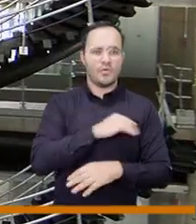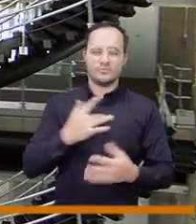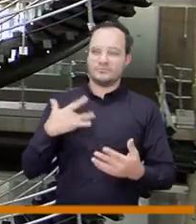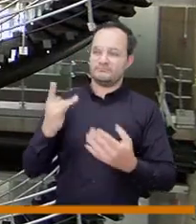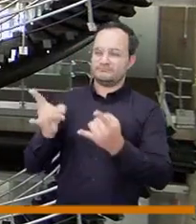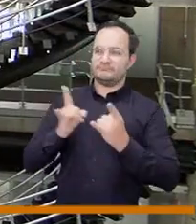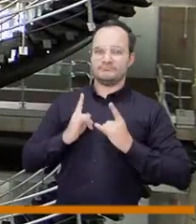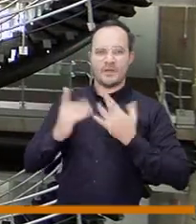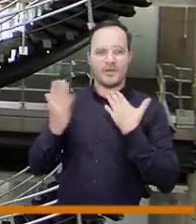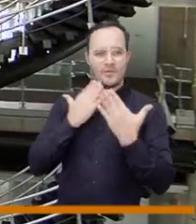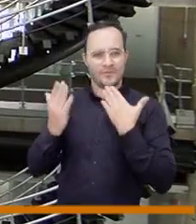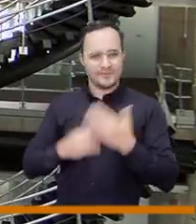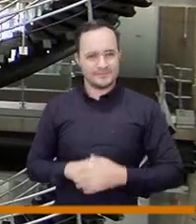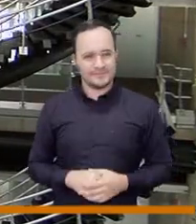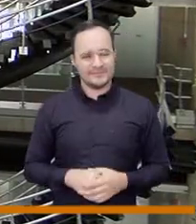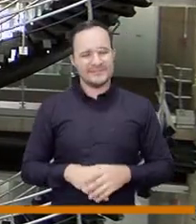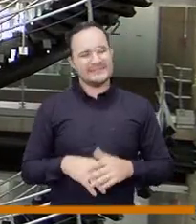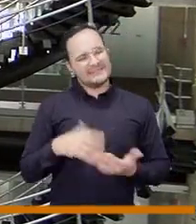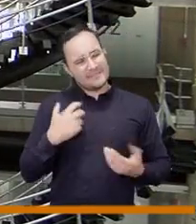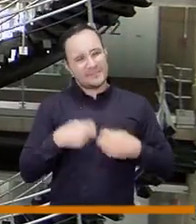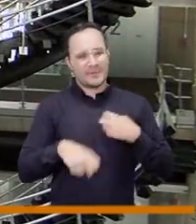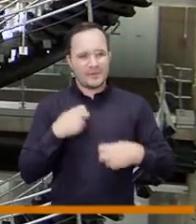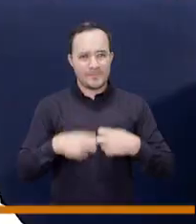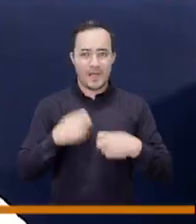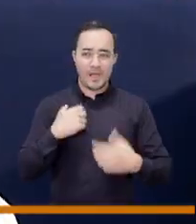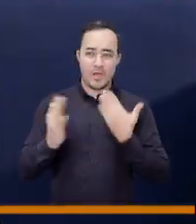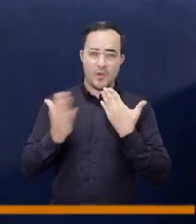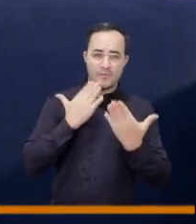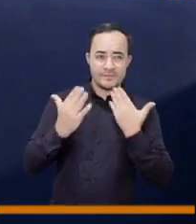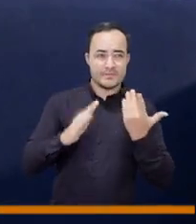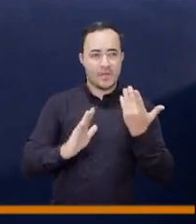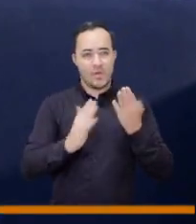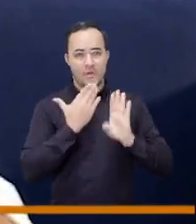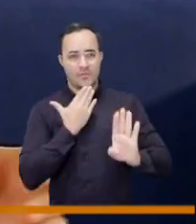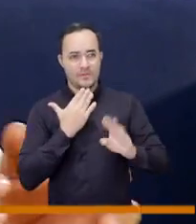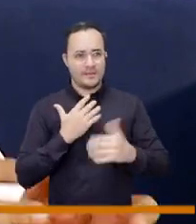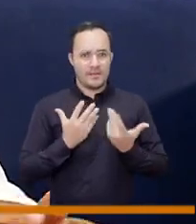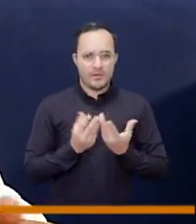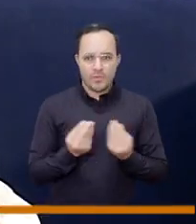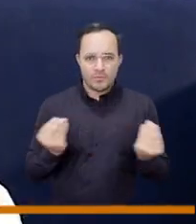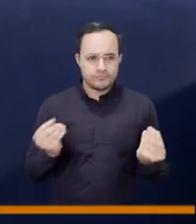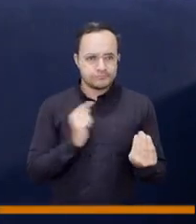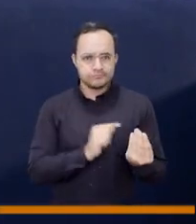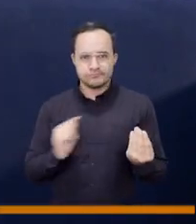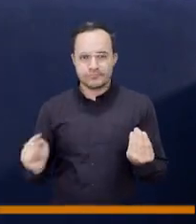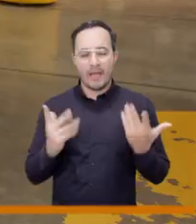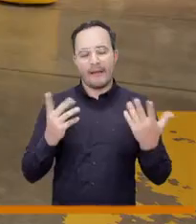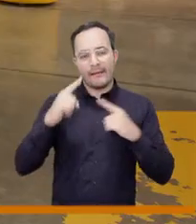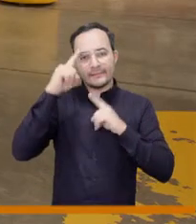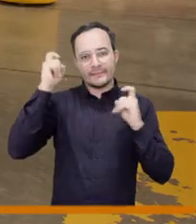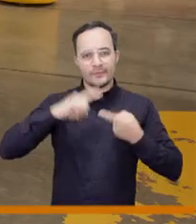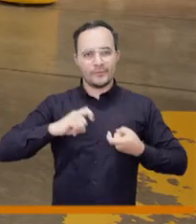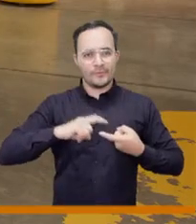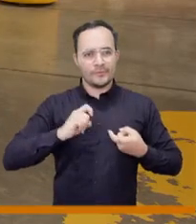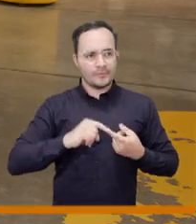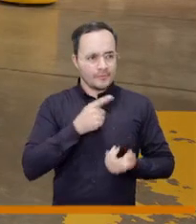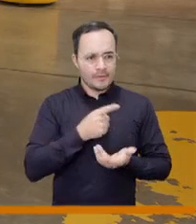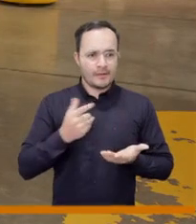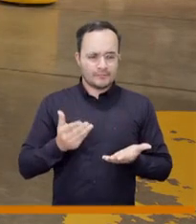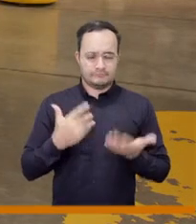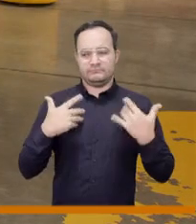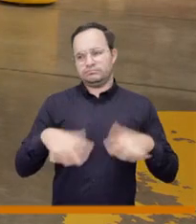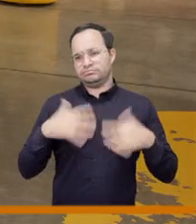confianza que es lo que hoy no se tiene porque ese discusión entre la confianza y los que desconfían pues ha generado que ya hoy